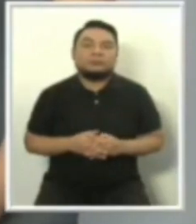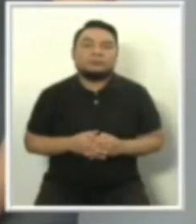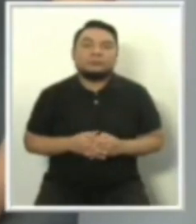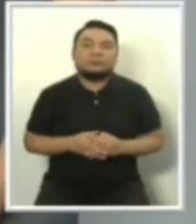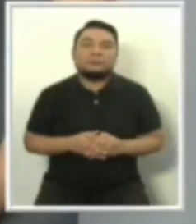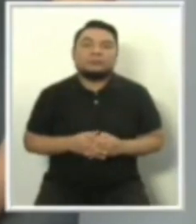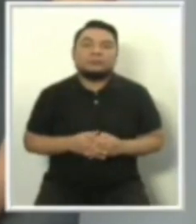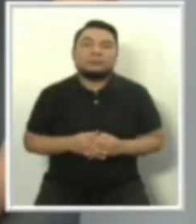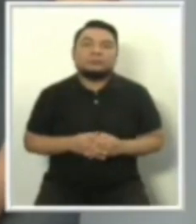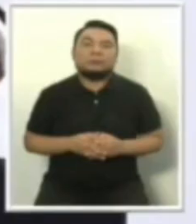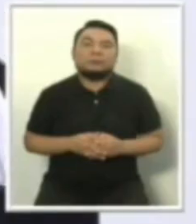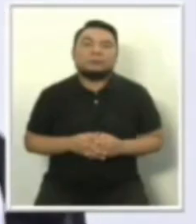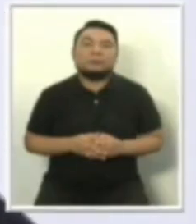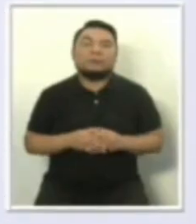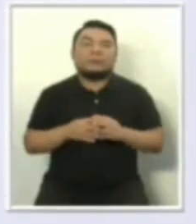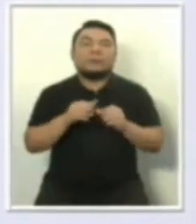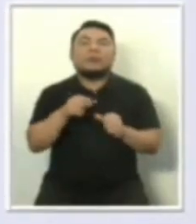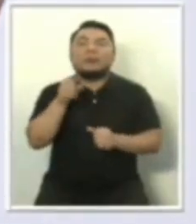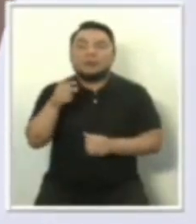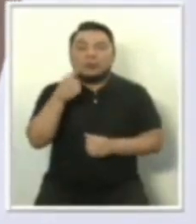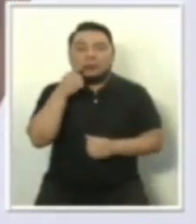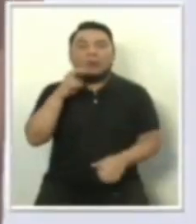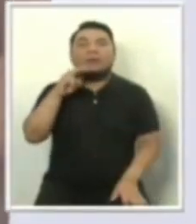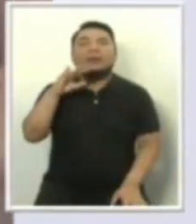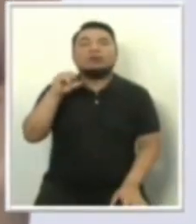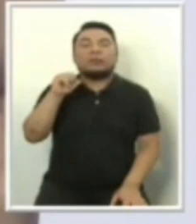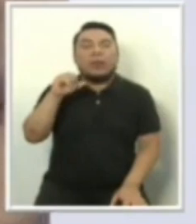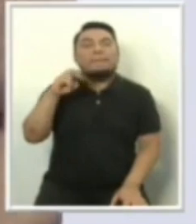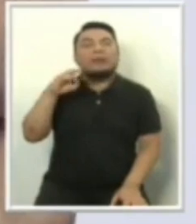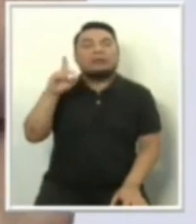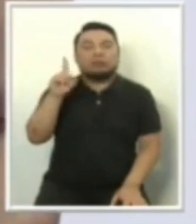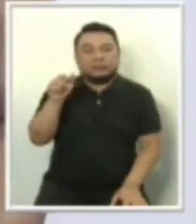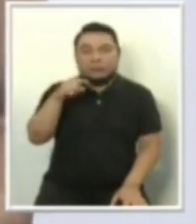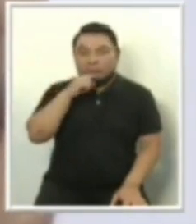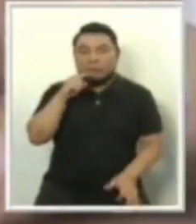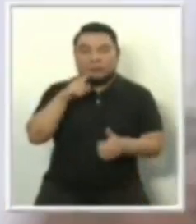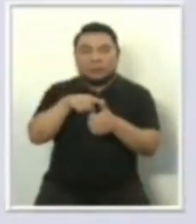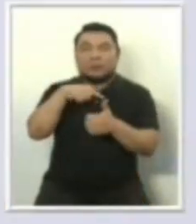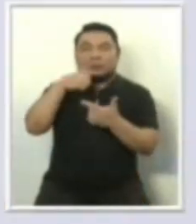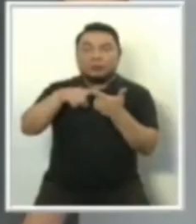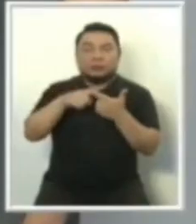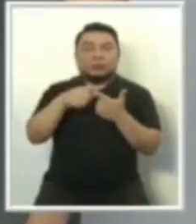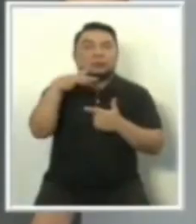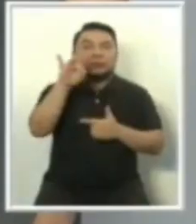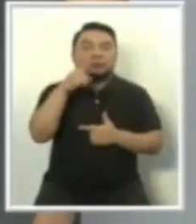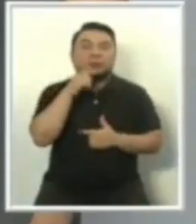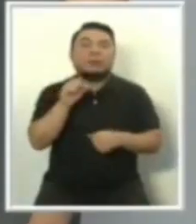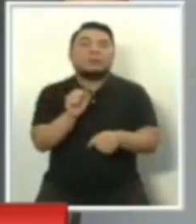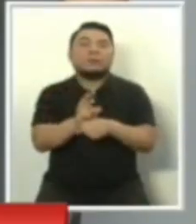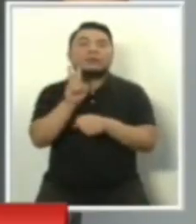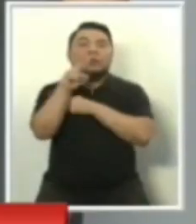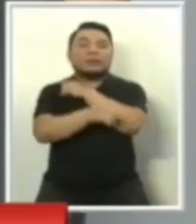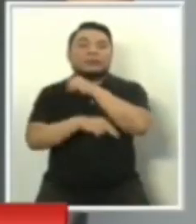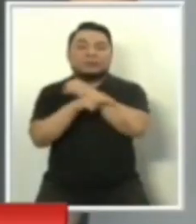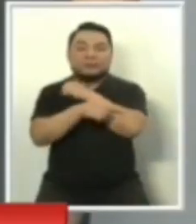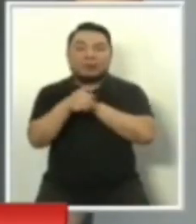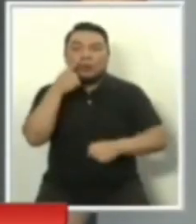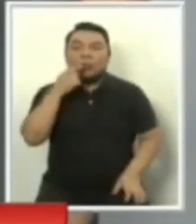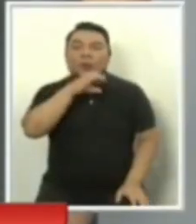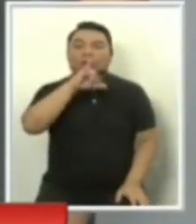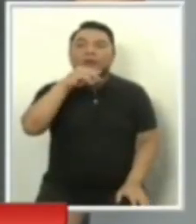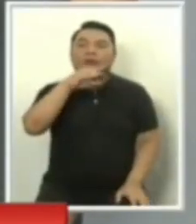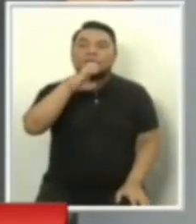Que es Verónica Mendoza. El número dieciocho, es Victoria Nacional. George Forsyth.